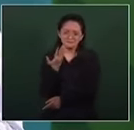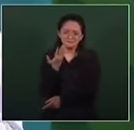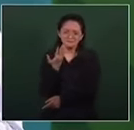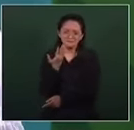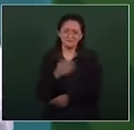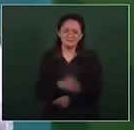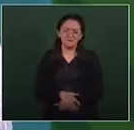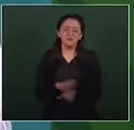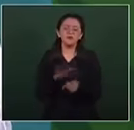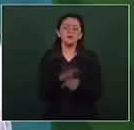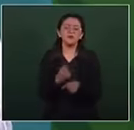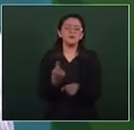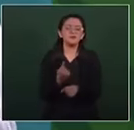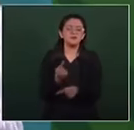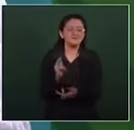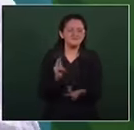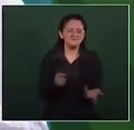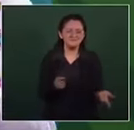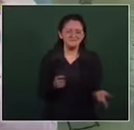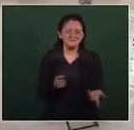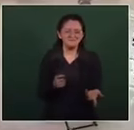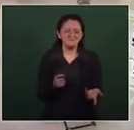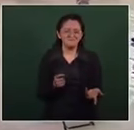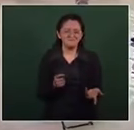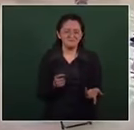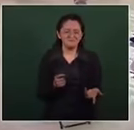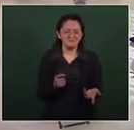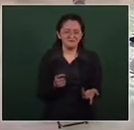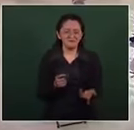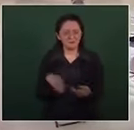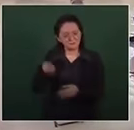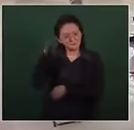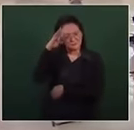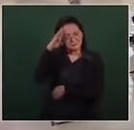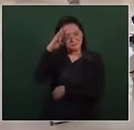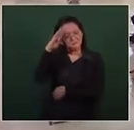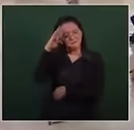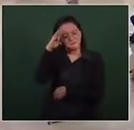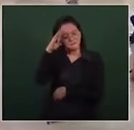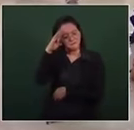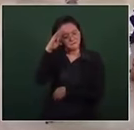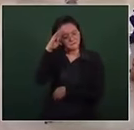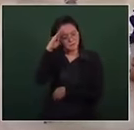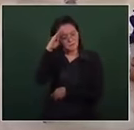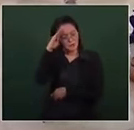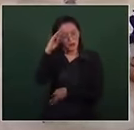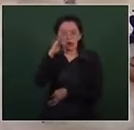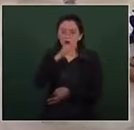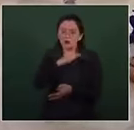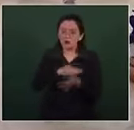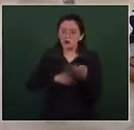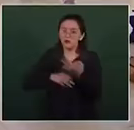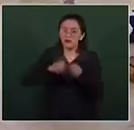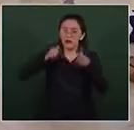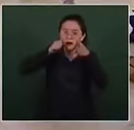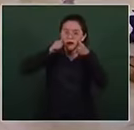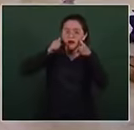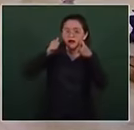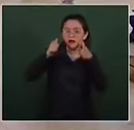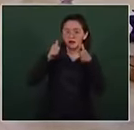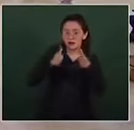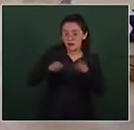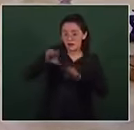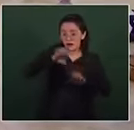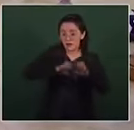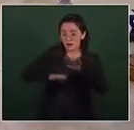porque el plan era darle toda la preferencia a las empresas privadas